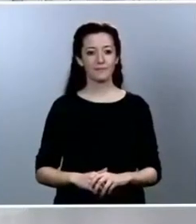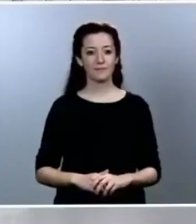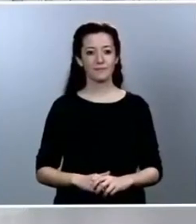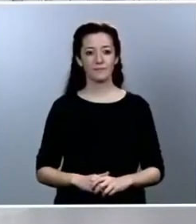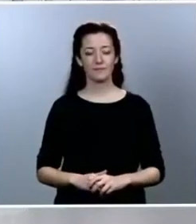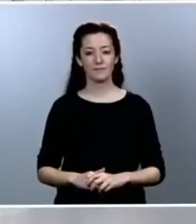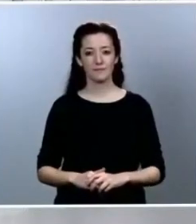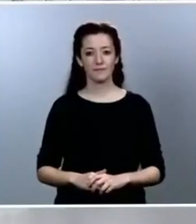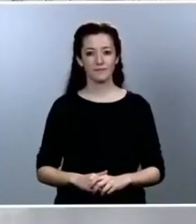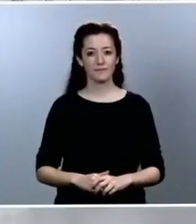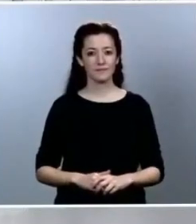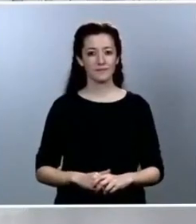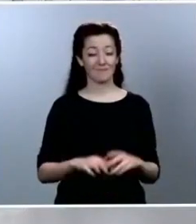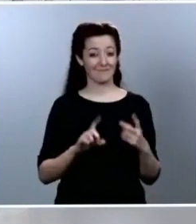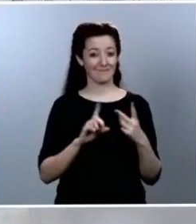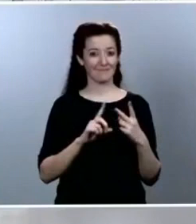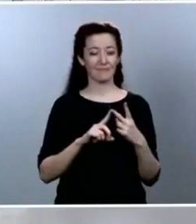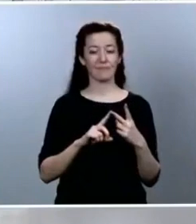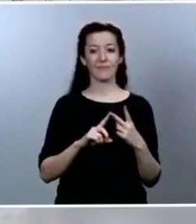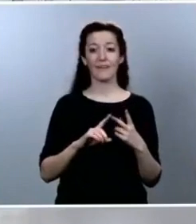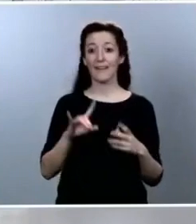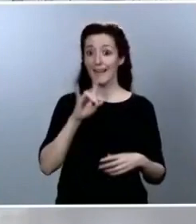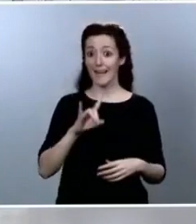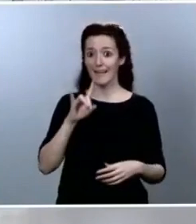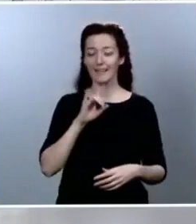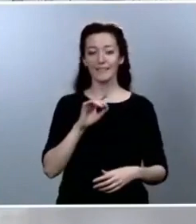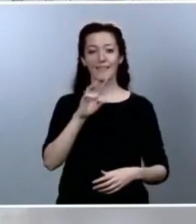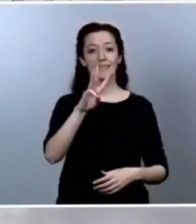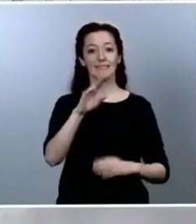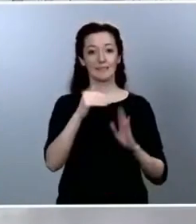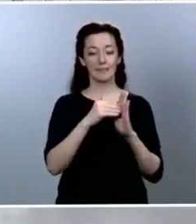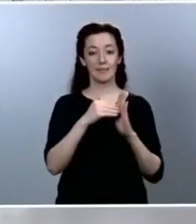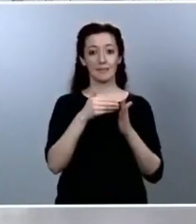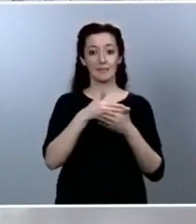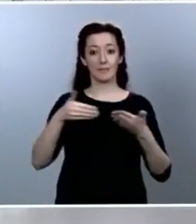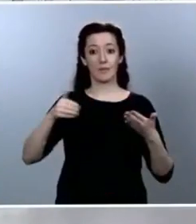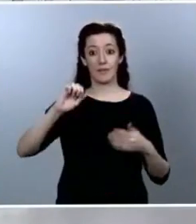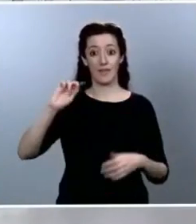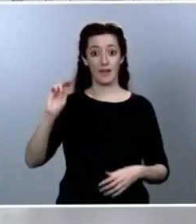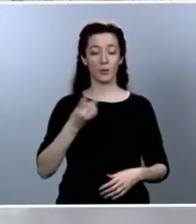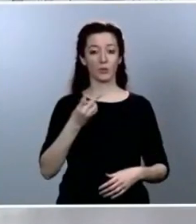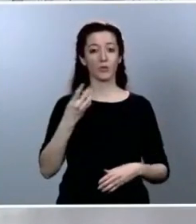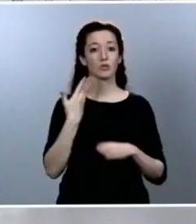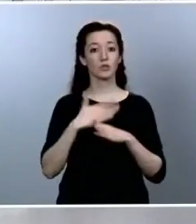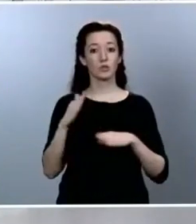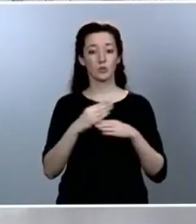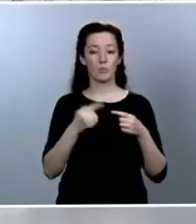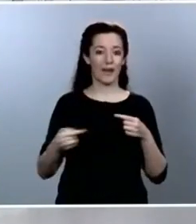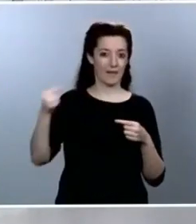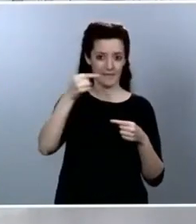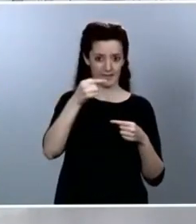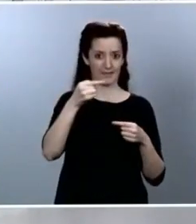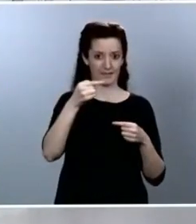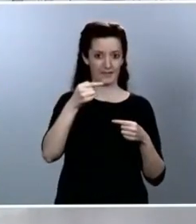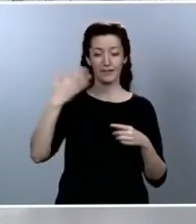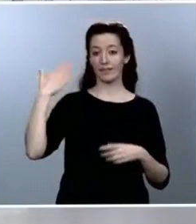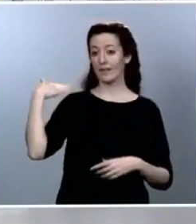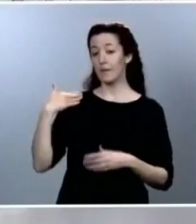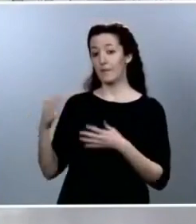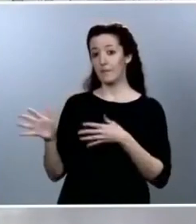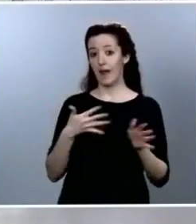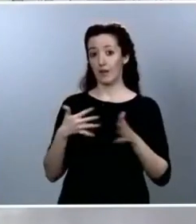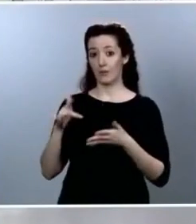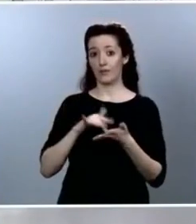también tiene 3.000 millones de euros en superávit. Ya desde el 23 de marzo, la Unión Europea,